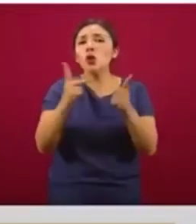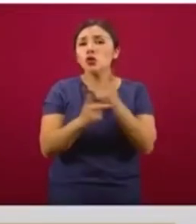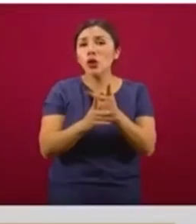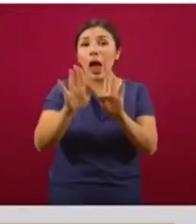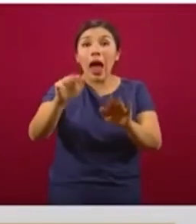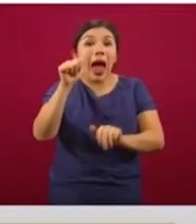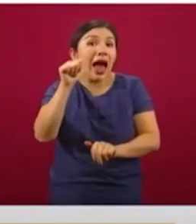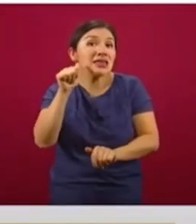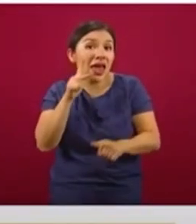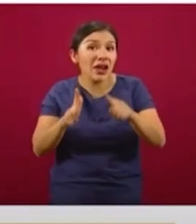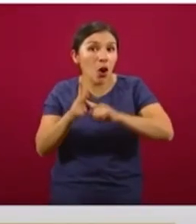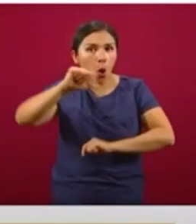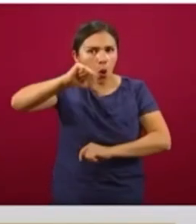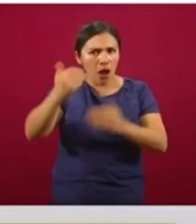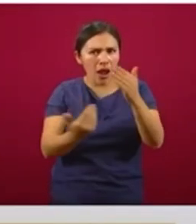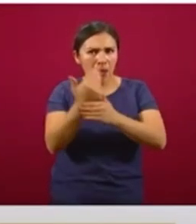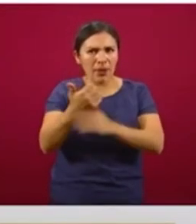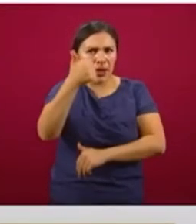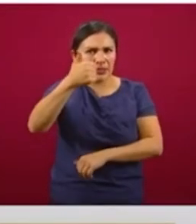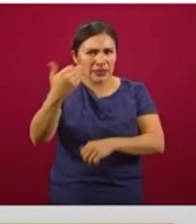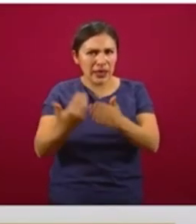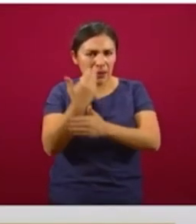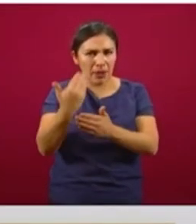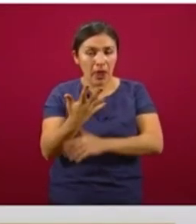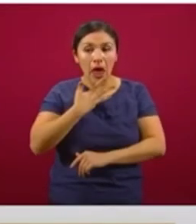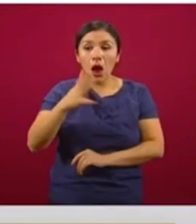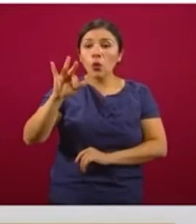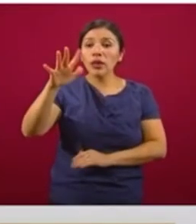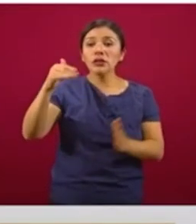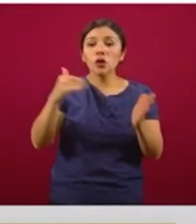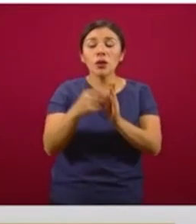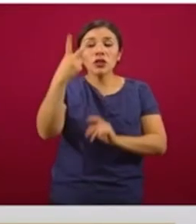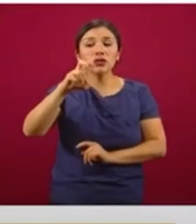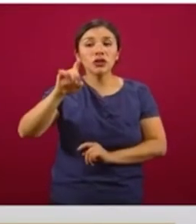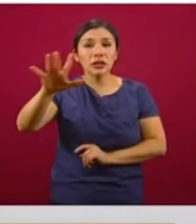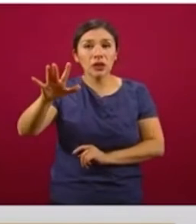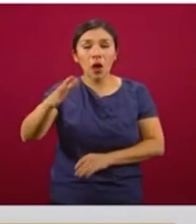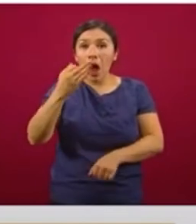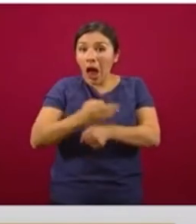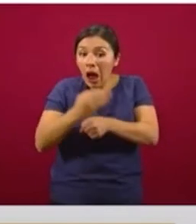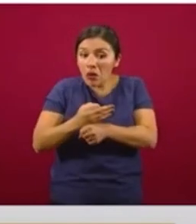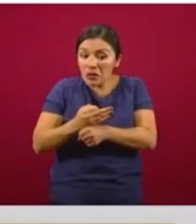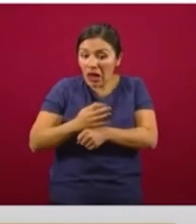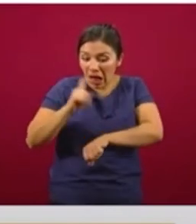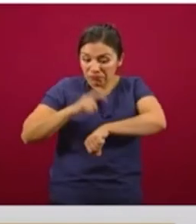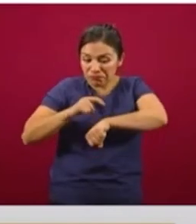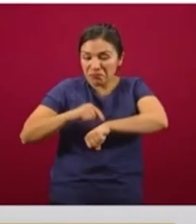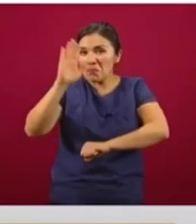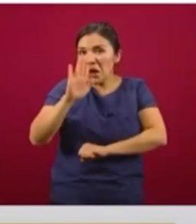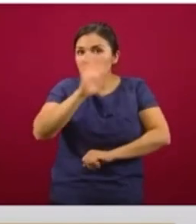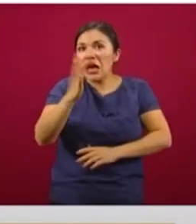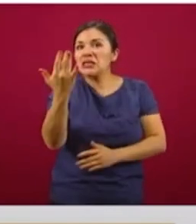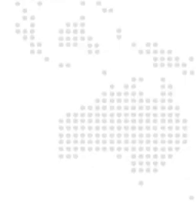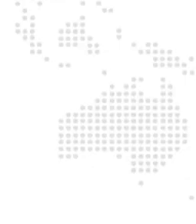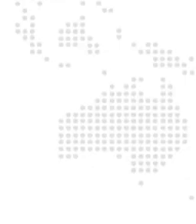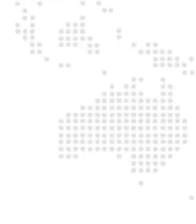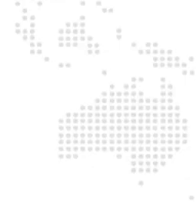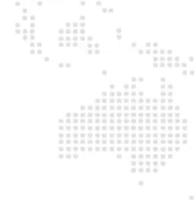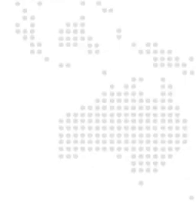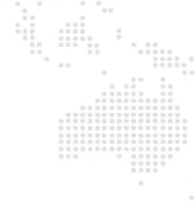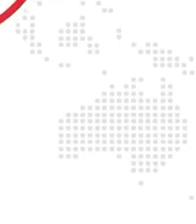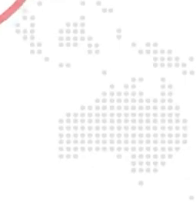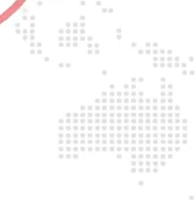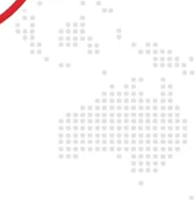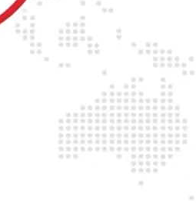o al día de esta mañana, a las seis de la mañana. Seguramente ahorita ya debemos de andar cerca de los 50 mil al momento que terminemos esta presentación. No,